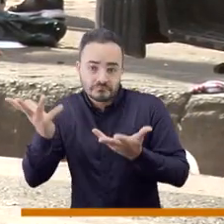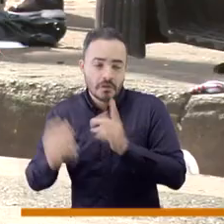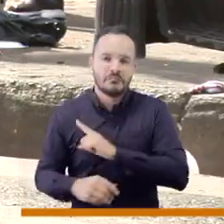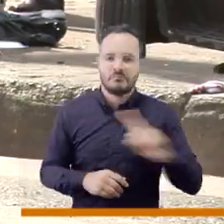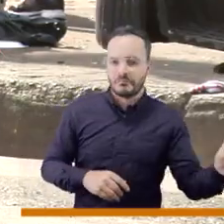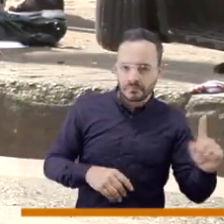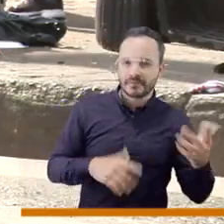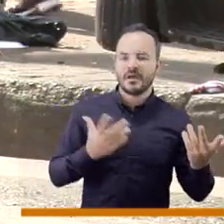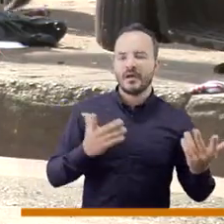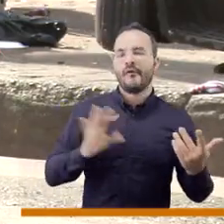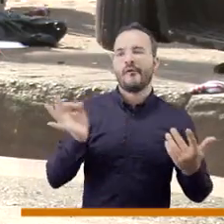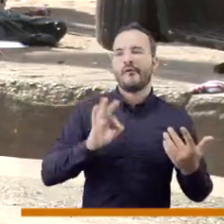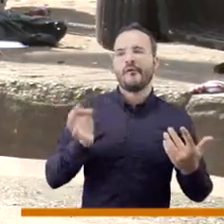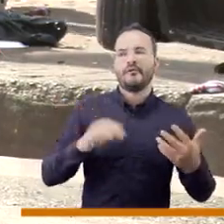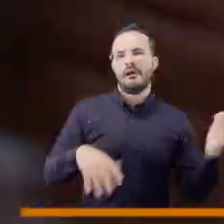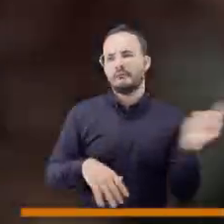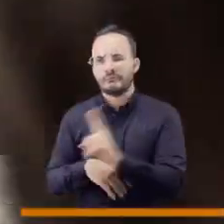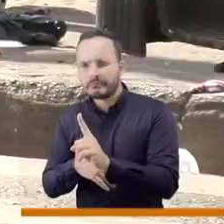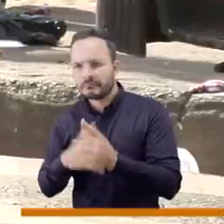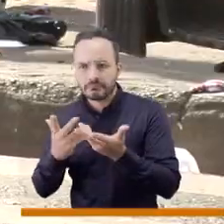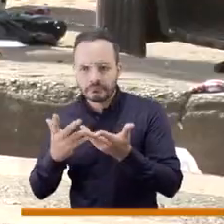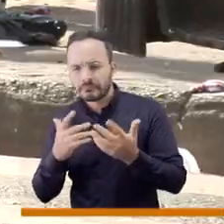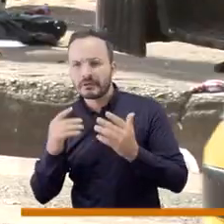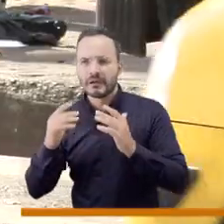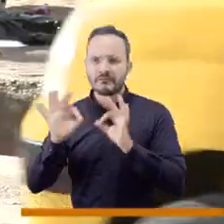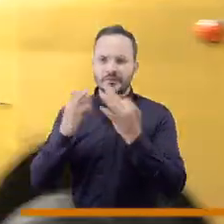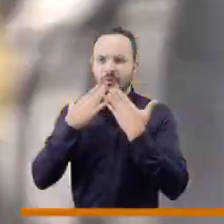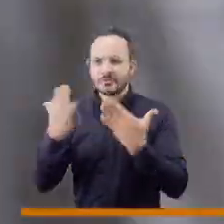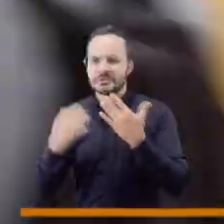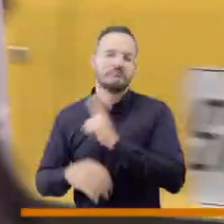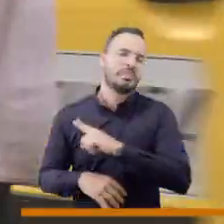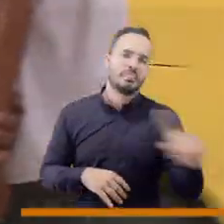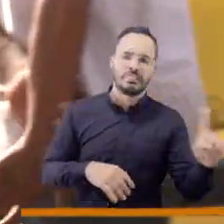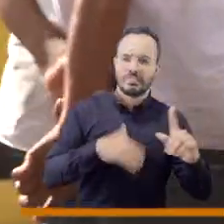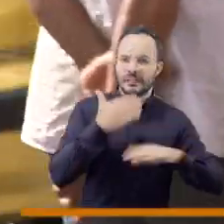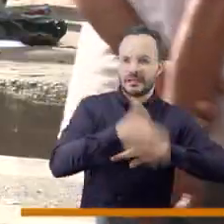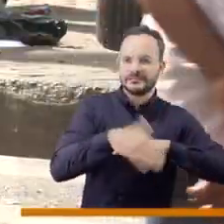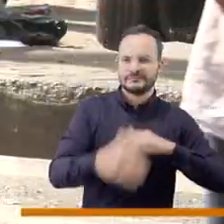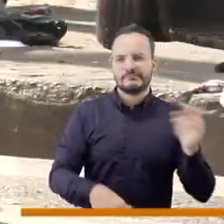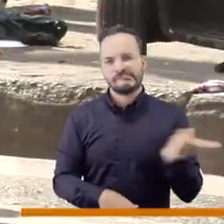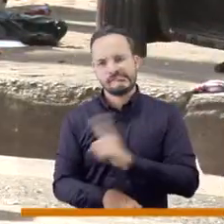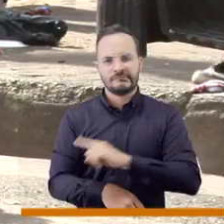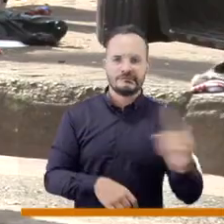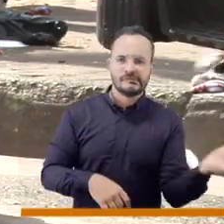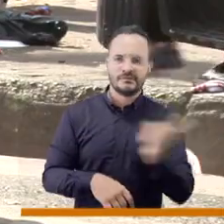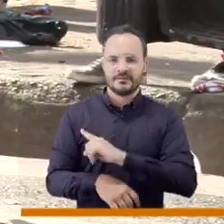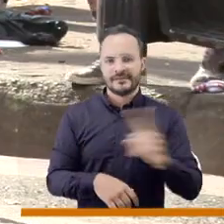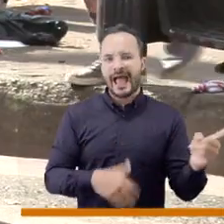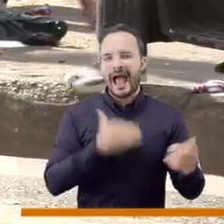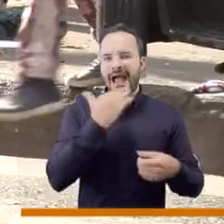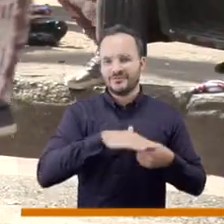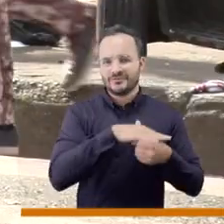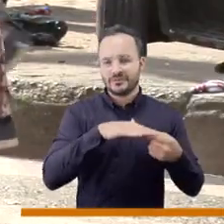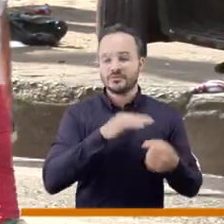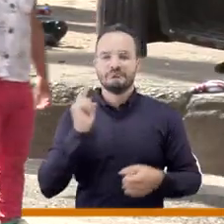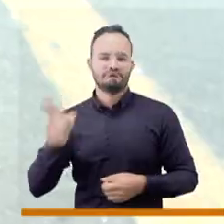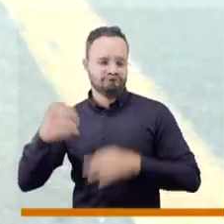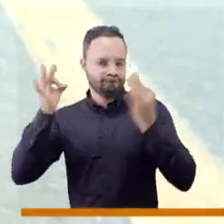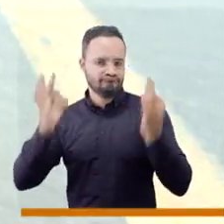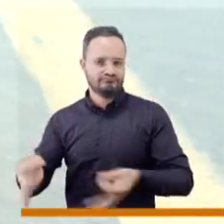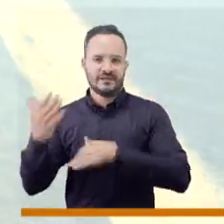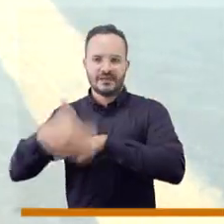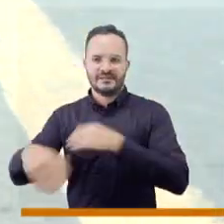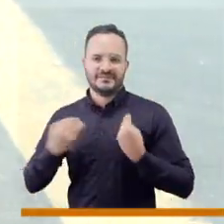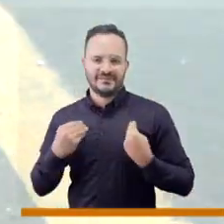tiene mamá, entonces va y duerme un día en la casa, y vuelve y se devuelve y limpia un vidrio y ta, ta, ta. Y yo creo que